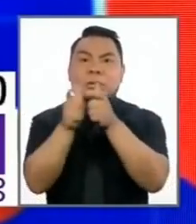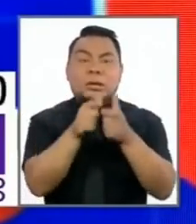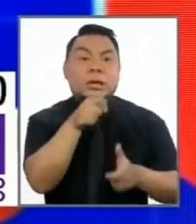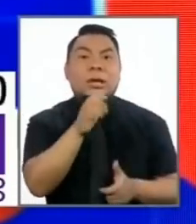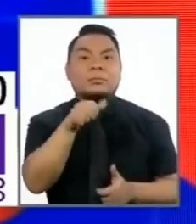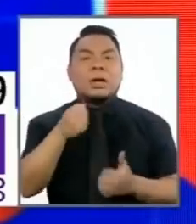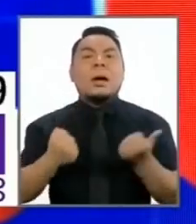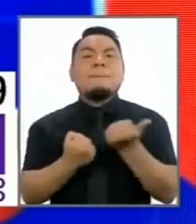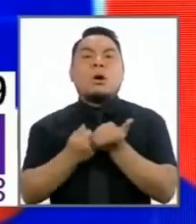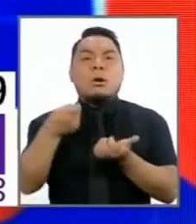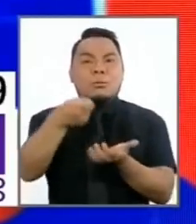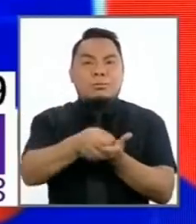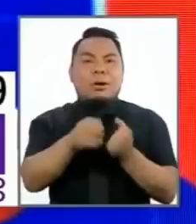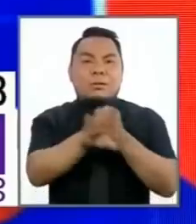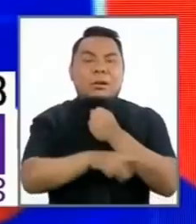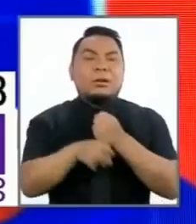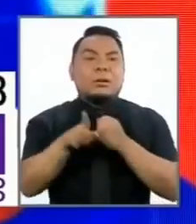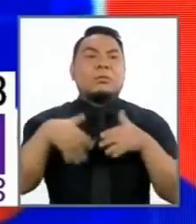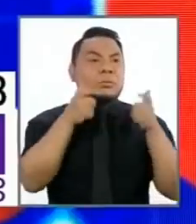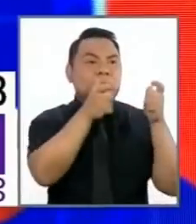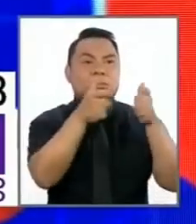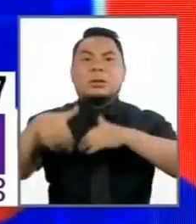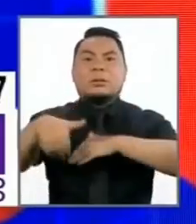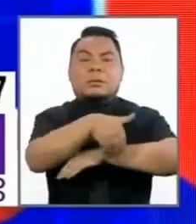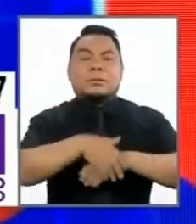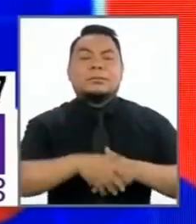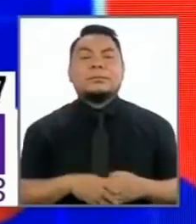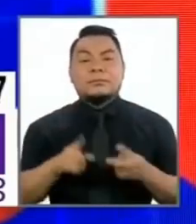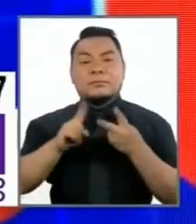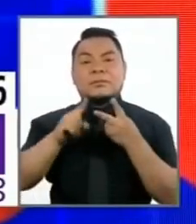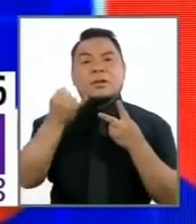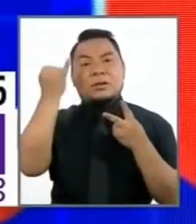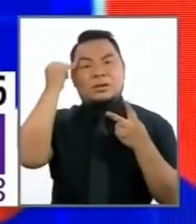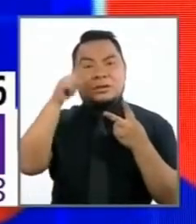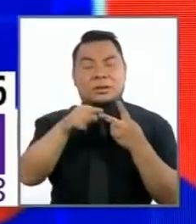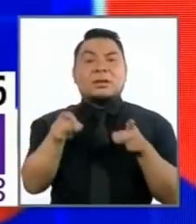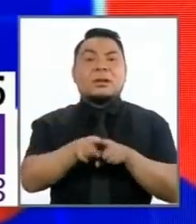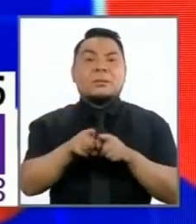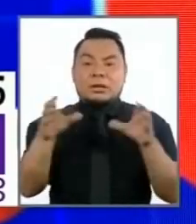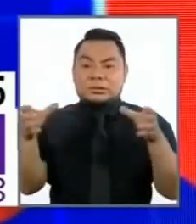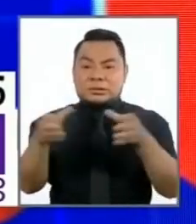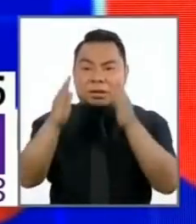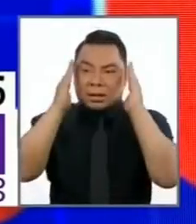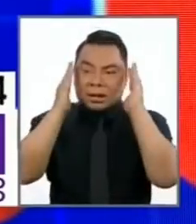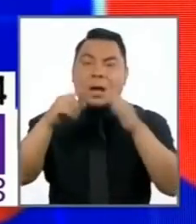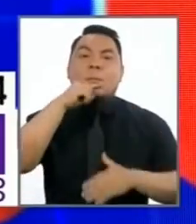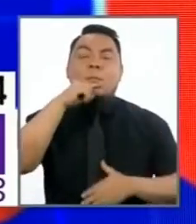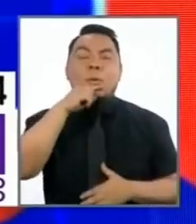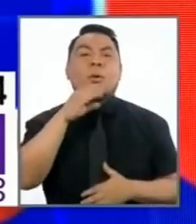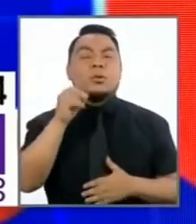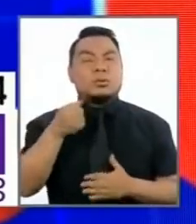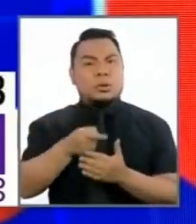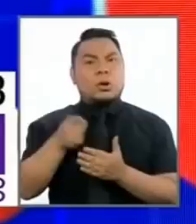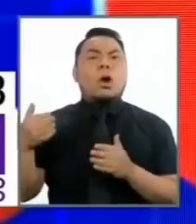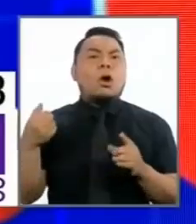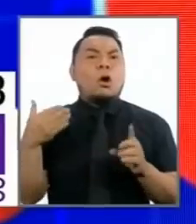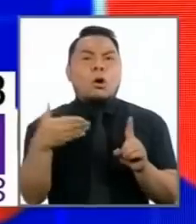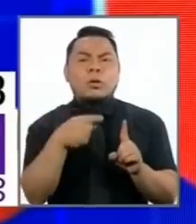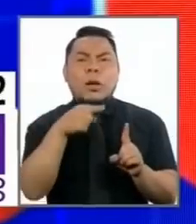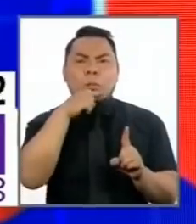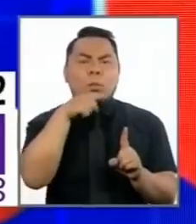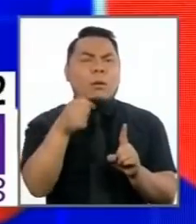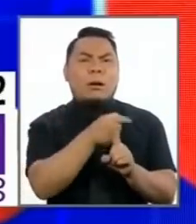financiamiento básico y pueden patrullar los barrios y la otra idea son los centros de atención a la mujer para luchar contra la violencia contra la mujer